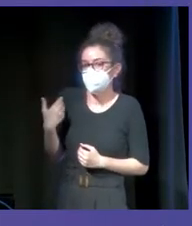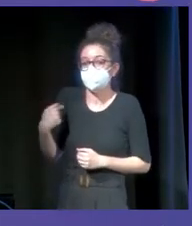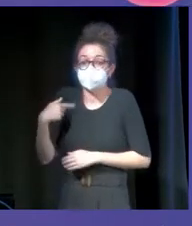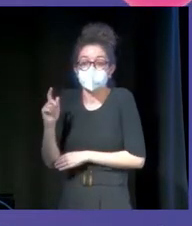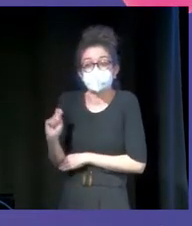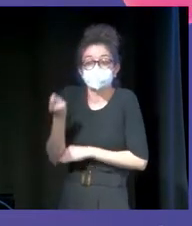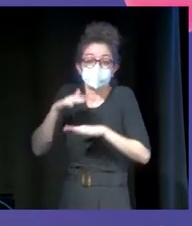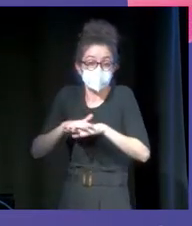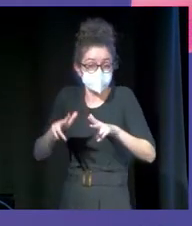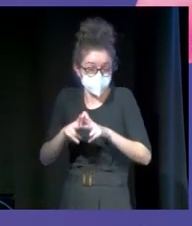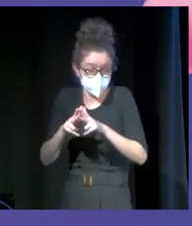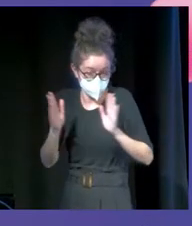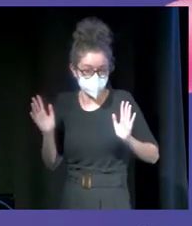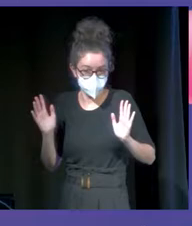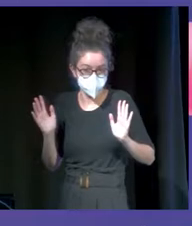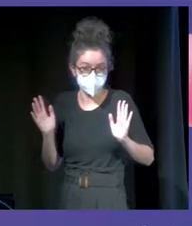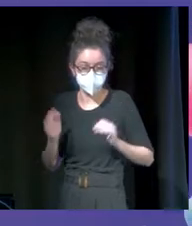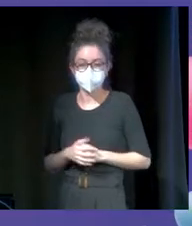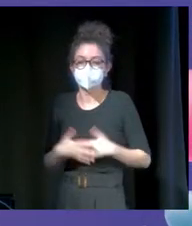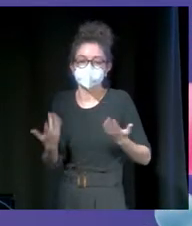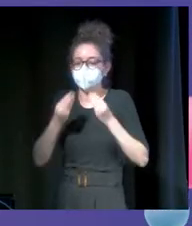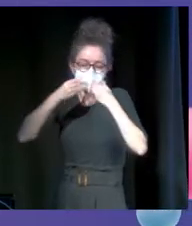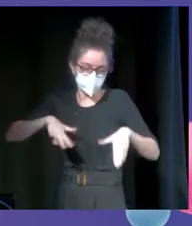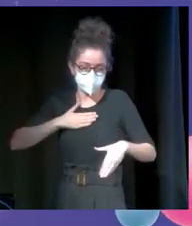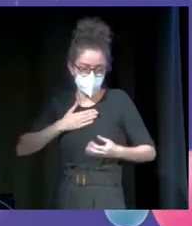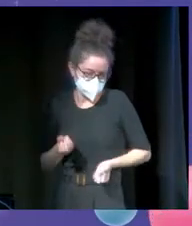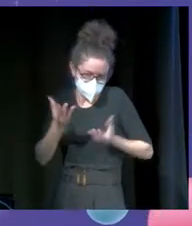en redes sociales. Así que os voy a contar un pelín de mi historia.